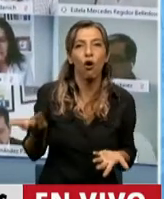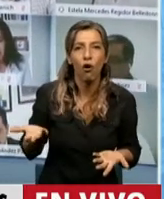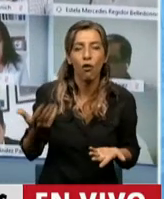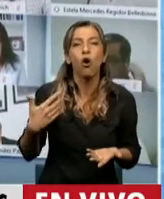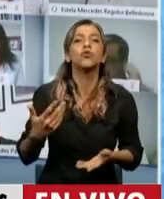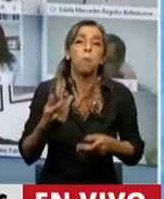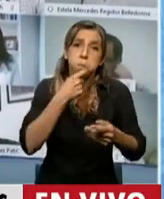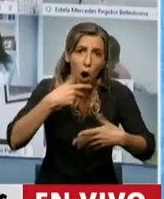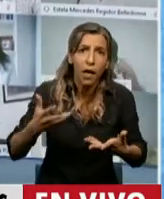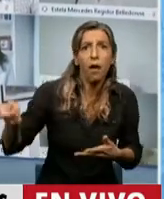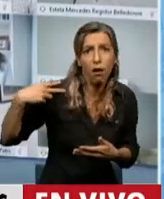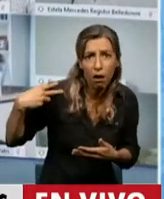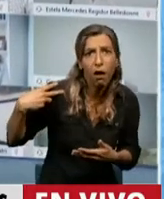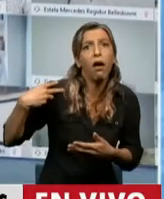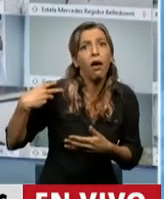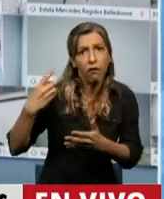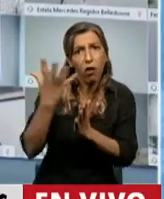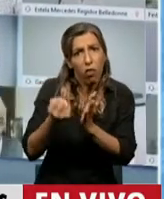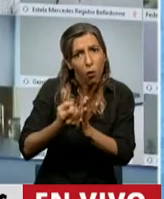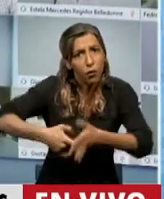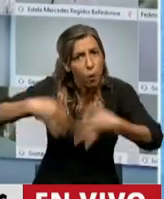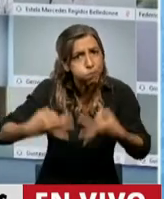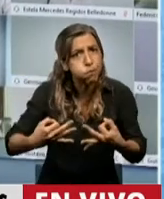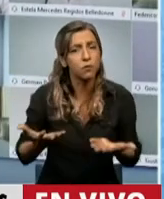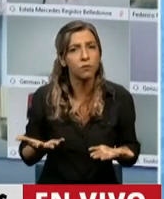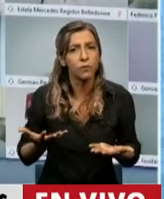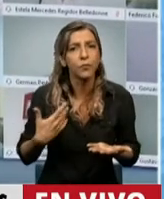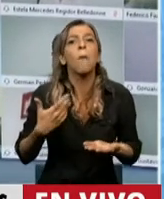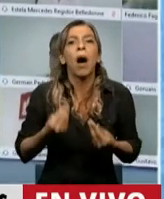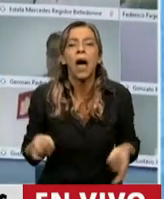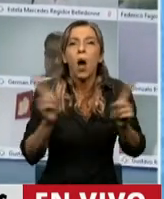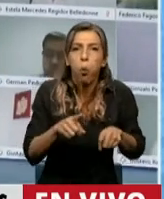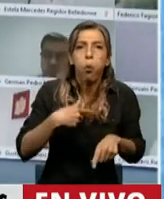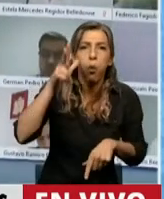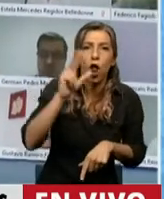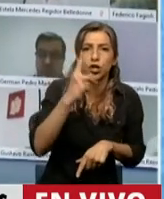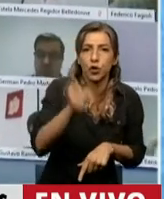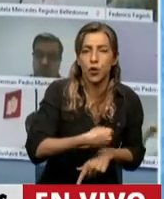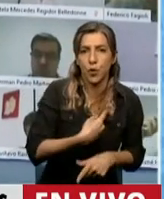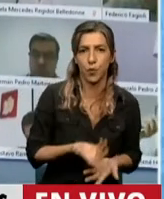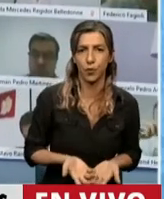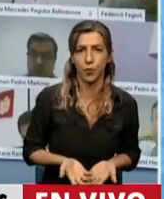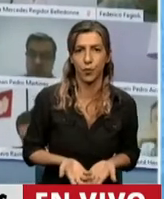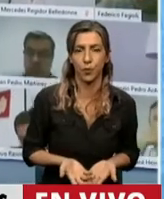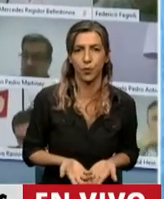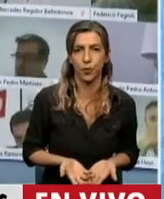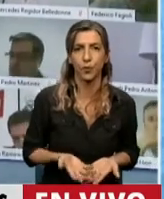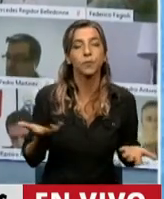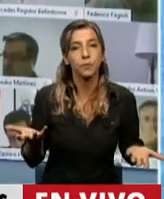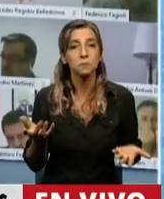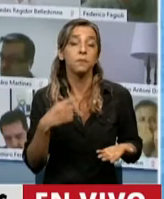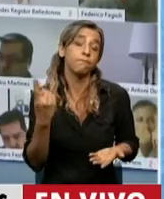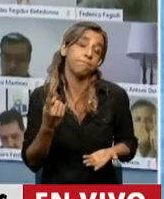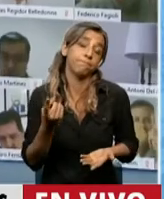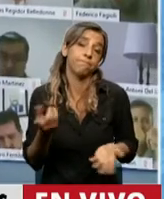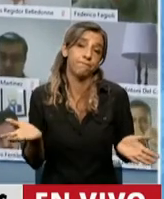aportes patronales, es el establecimiento del 82% móvil y como no hay distingo, pasa un